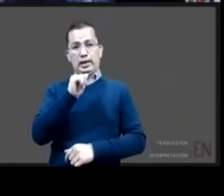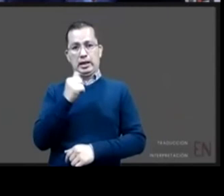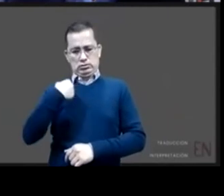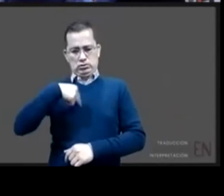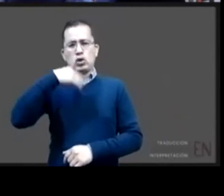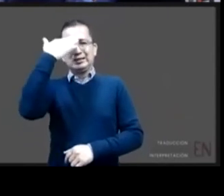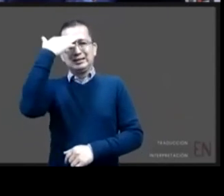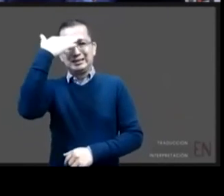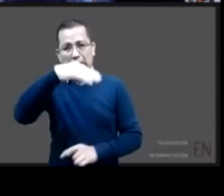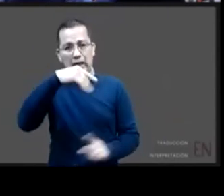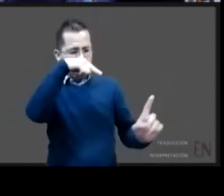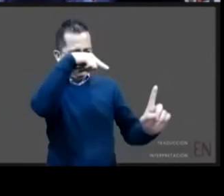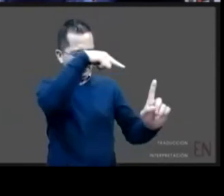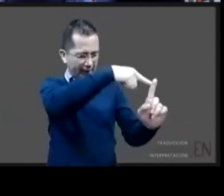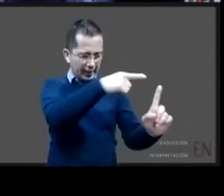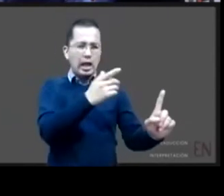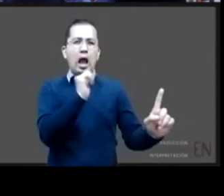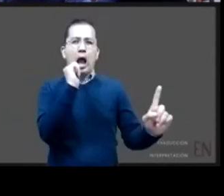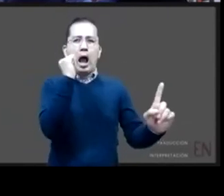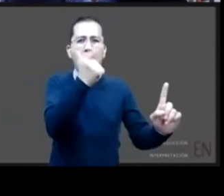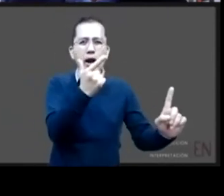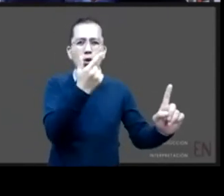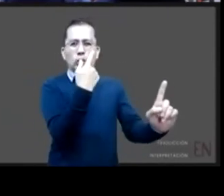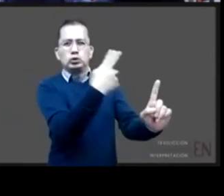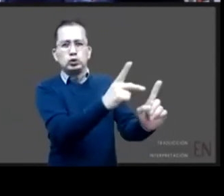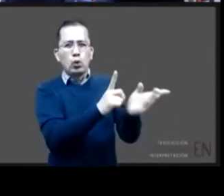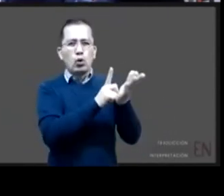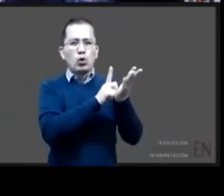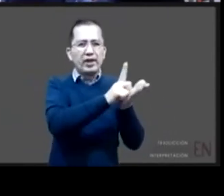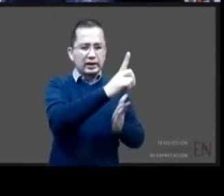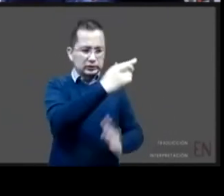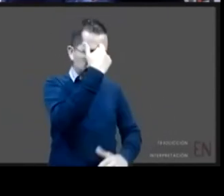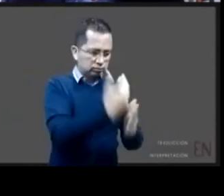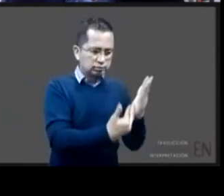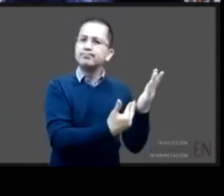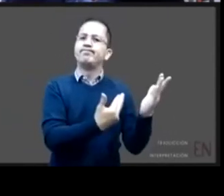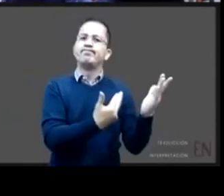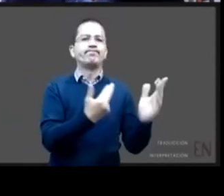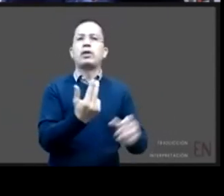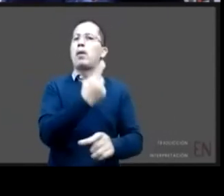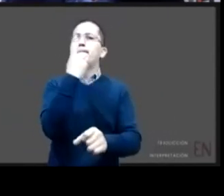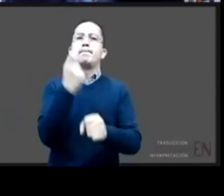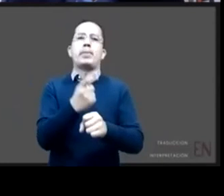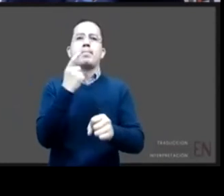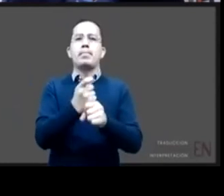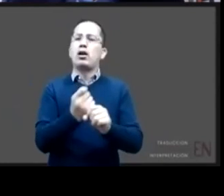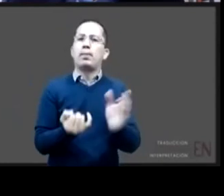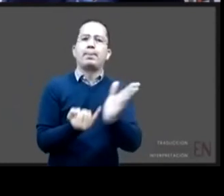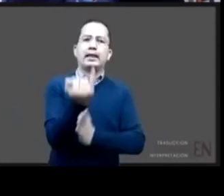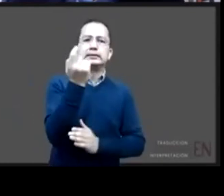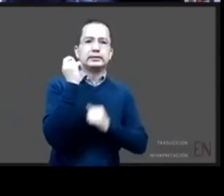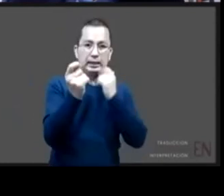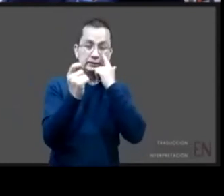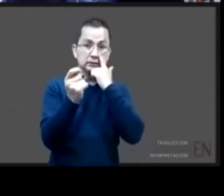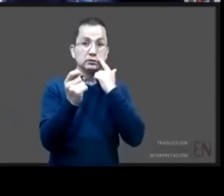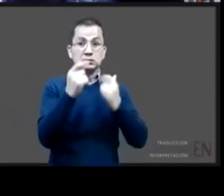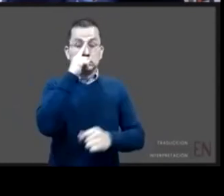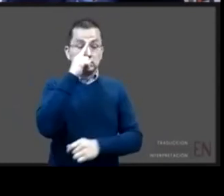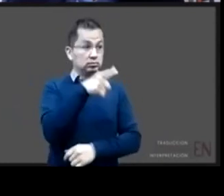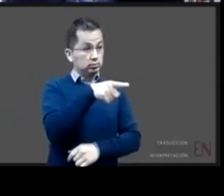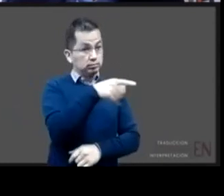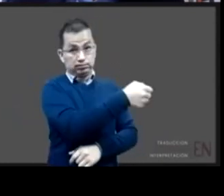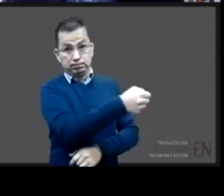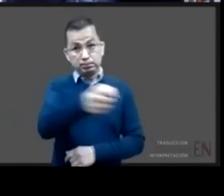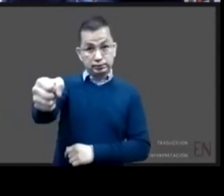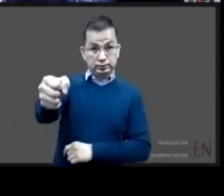una vulneración de algún derecho humano se evite como primera acción la institucionalización el enfoque va a